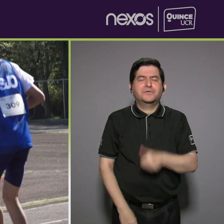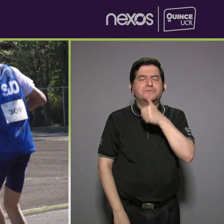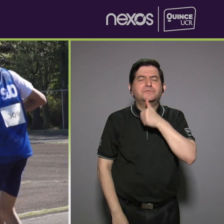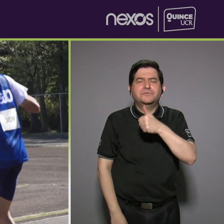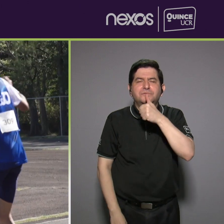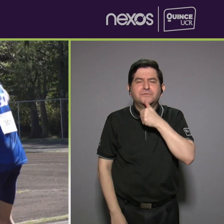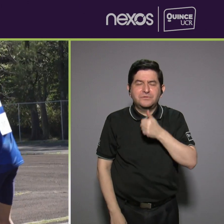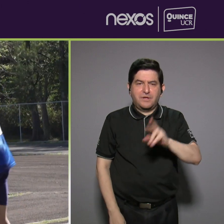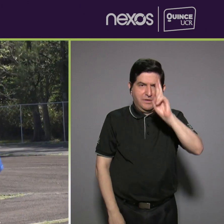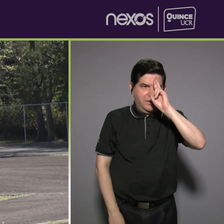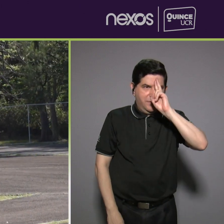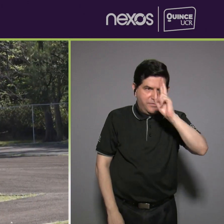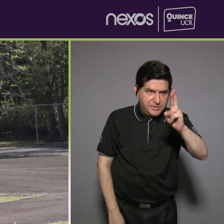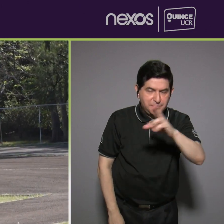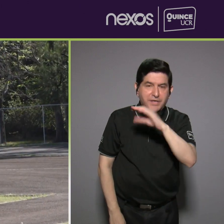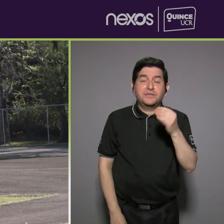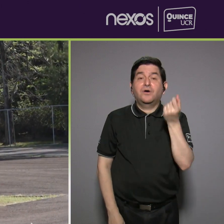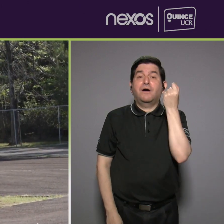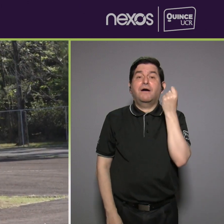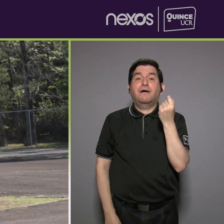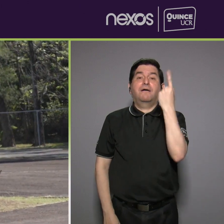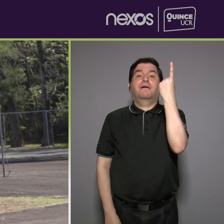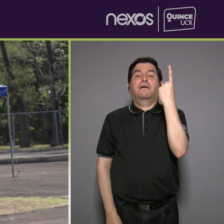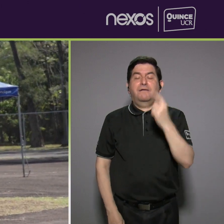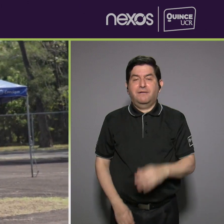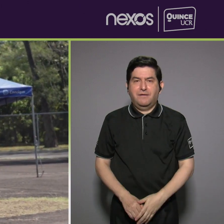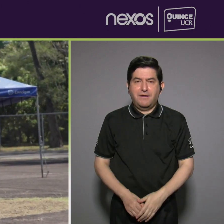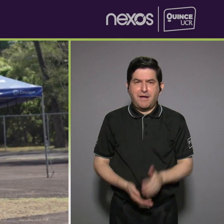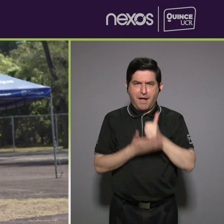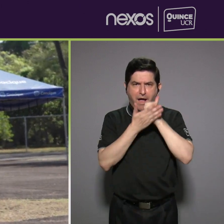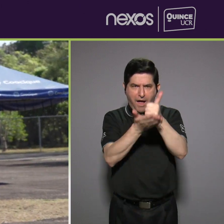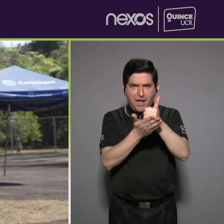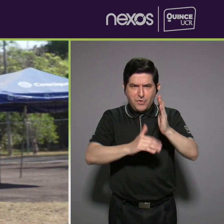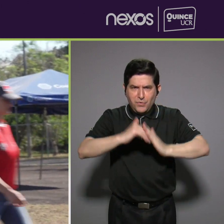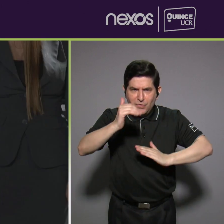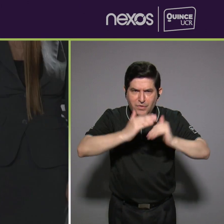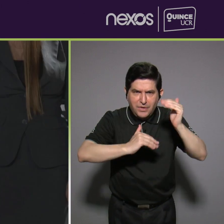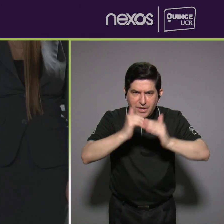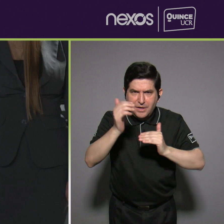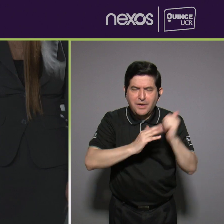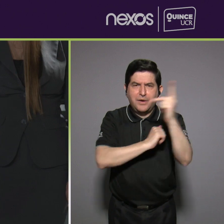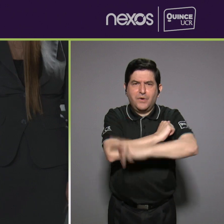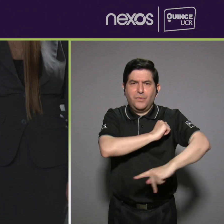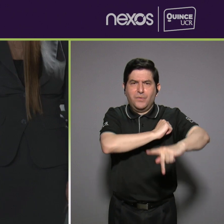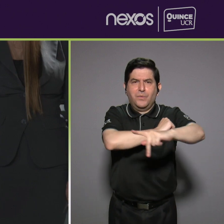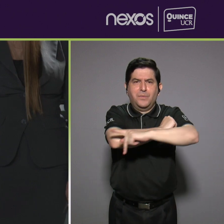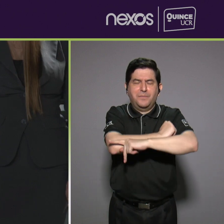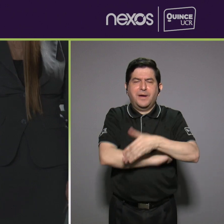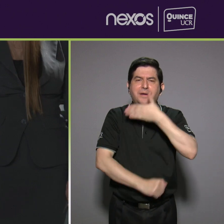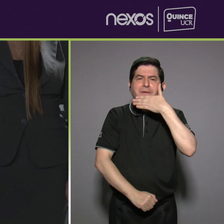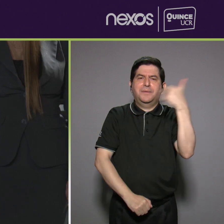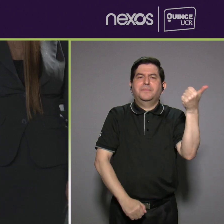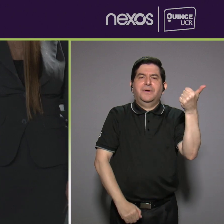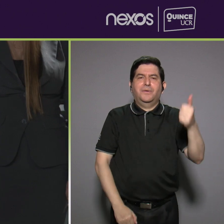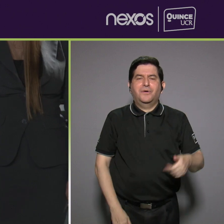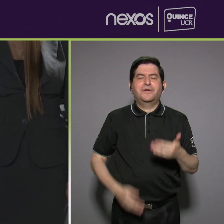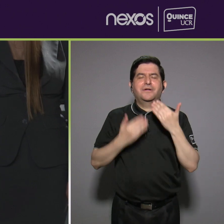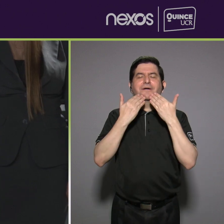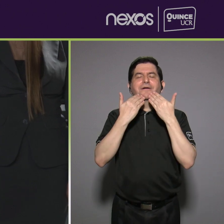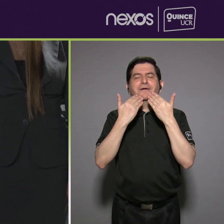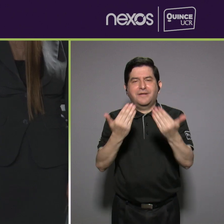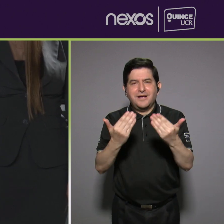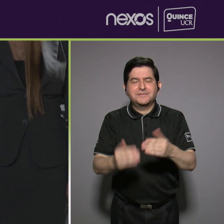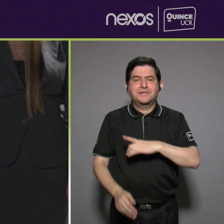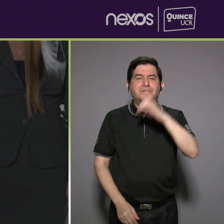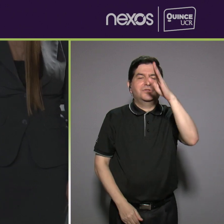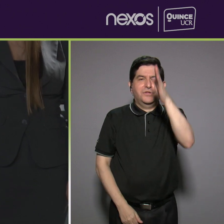el respeto y entendimiento que nos ayuda a construir un país mucho mejor muchas gracias